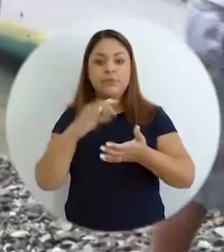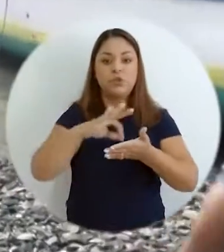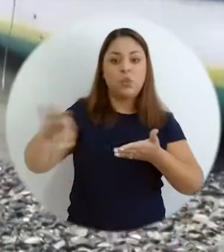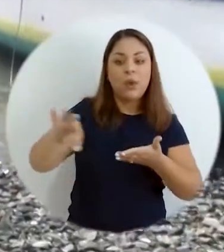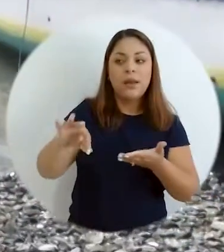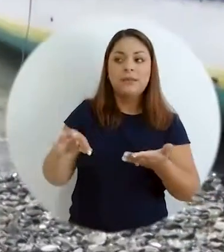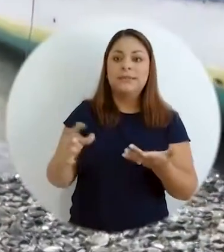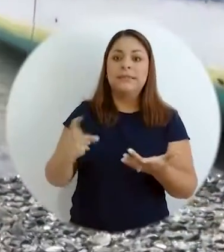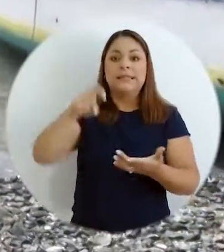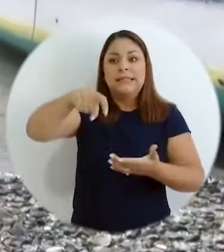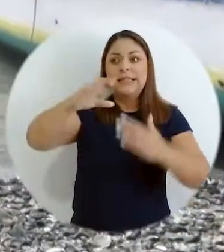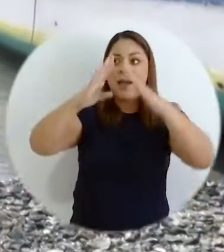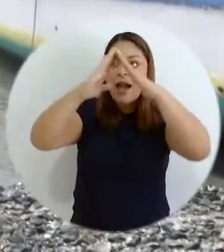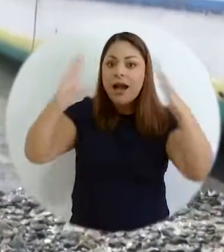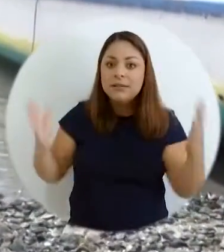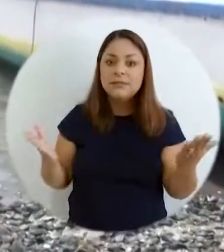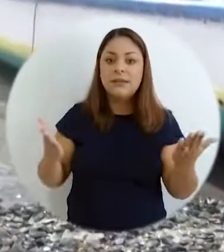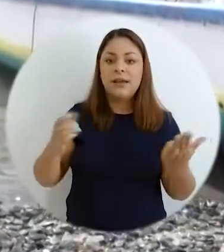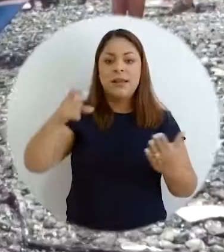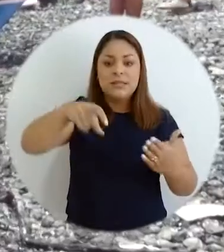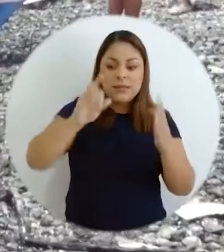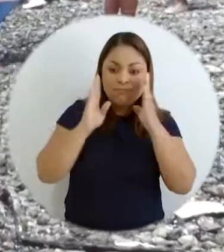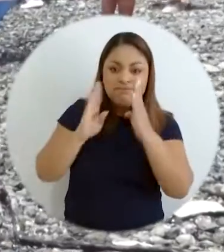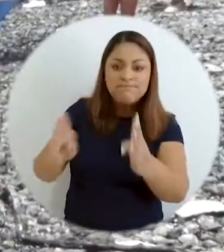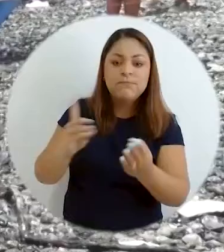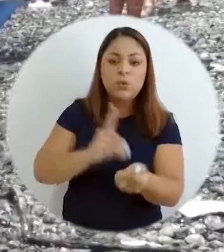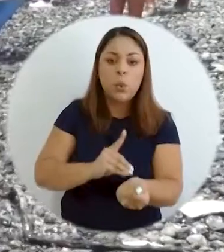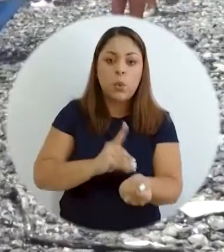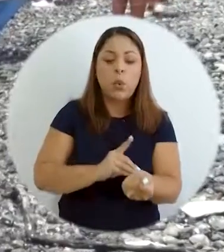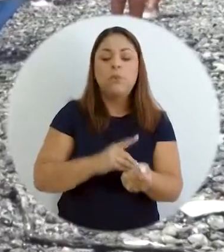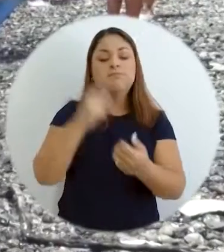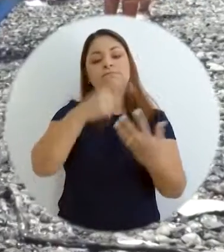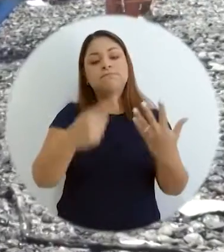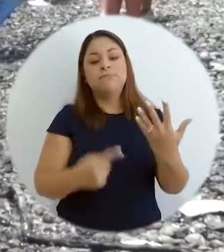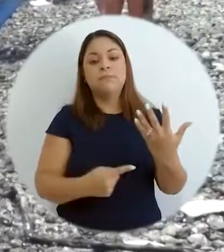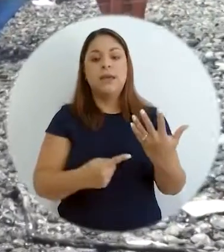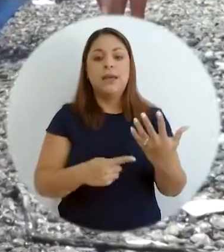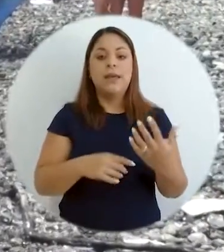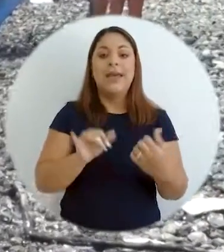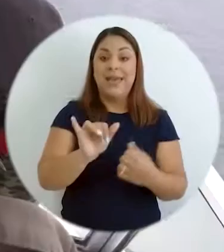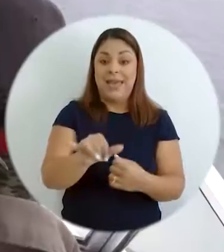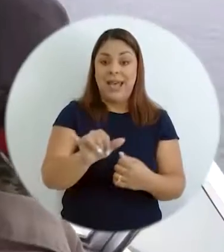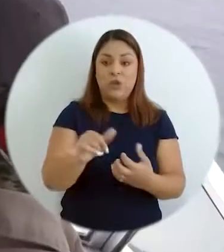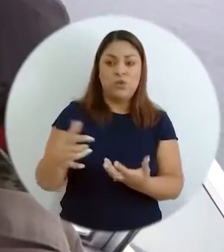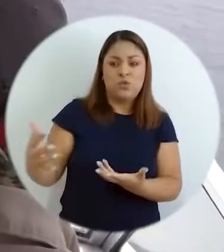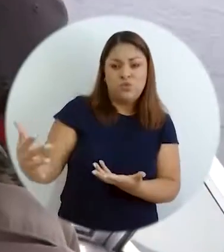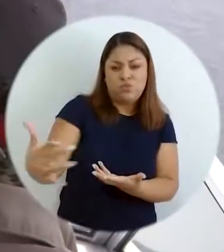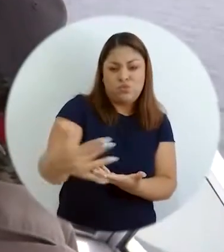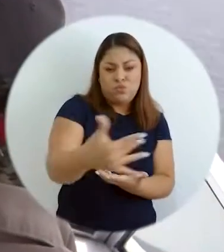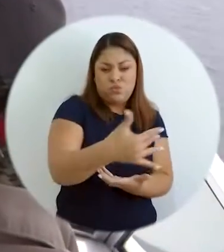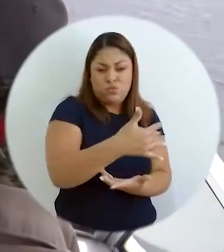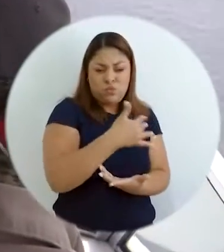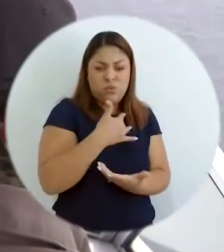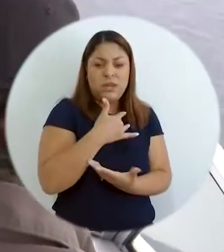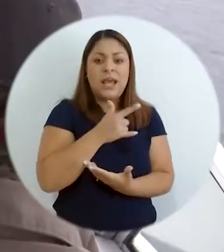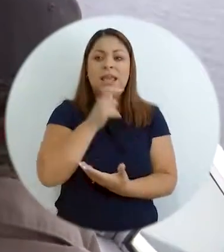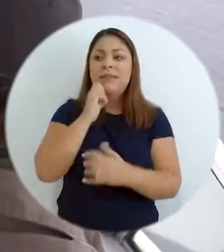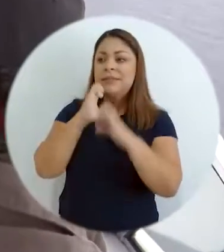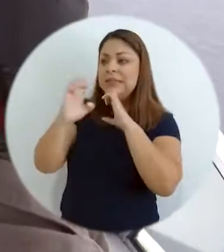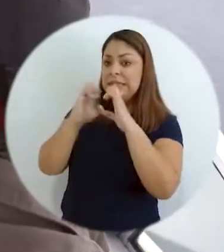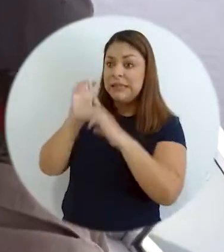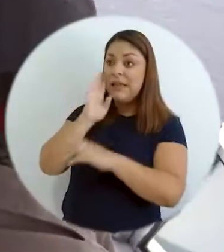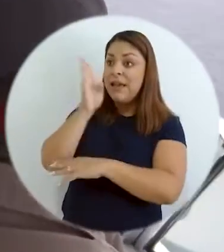decepción estudiantil, esta persona ocupa este otro tipo de alojamiento, necesitan atención médica. Entonces, esta serie de situaciones que